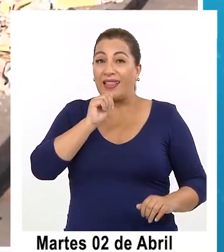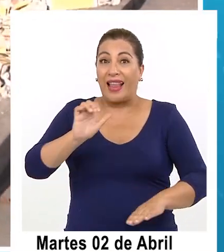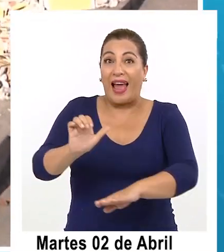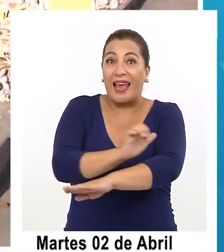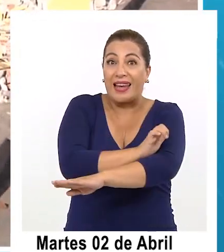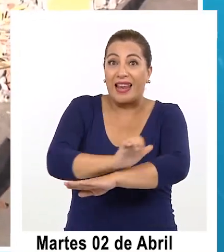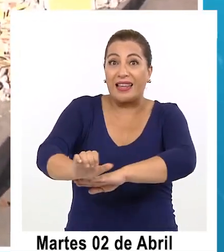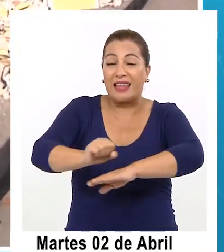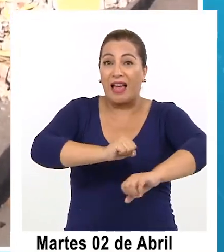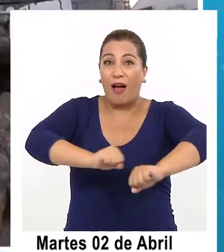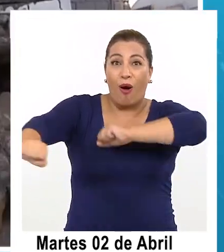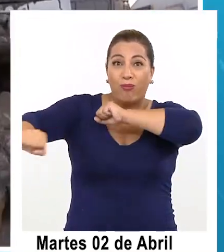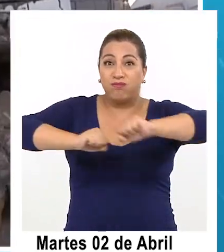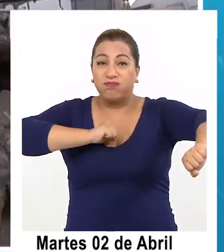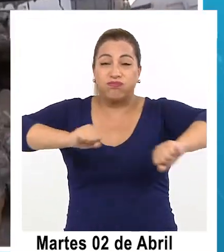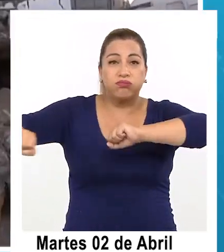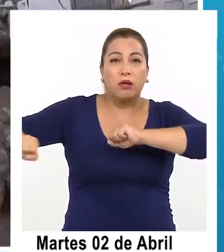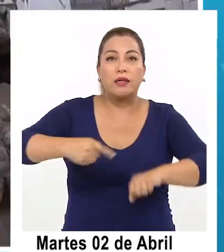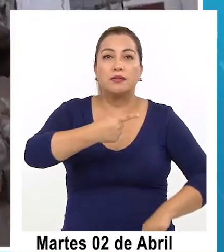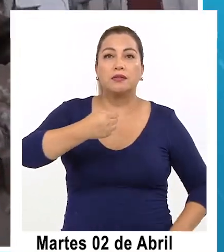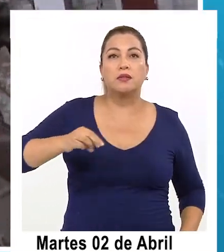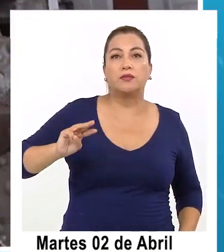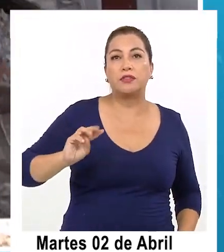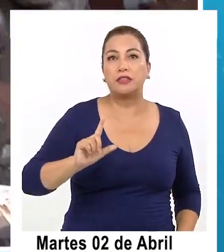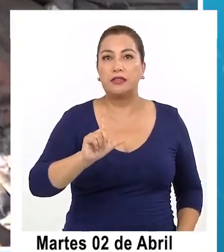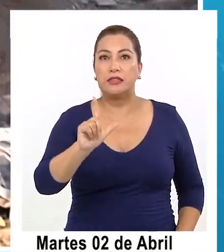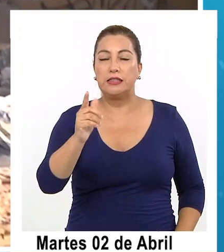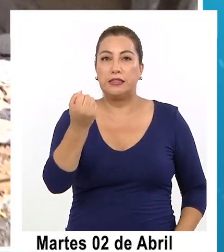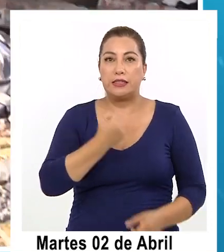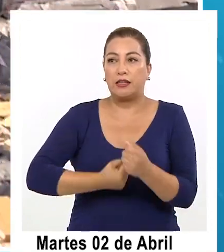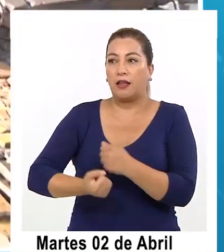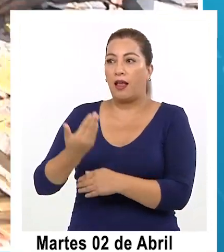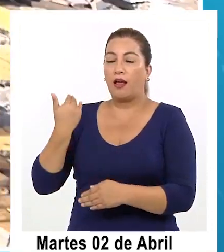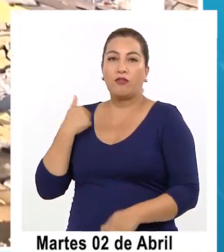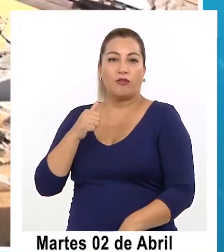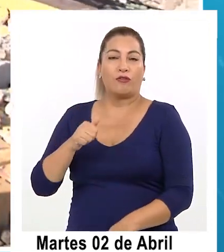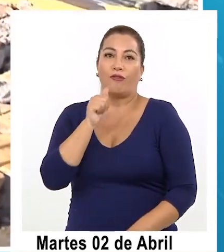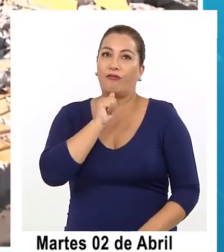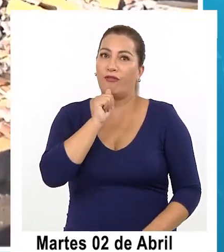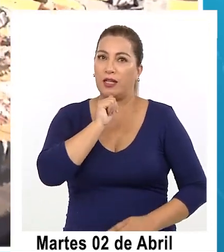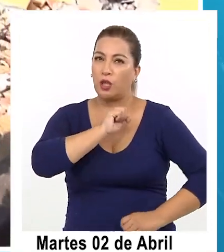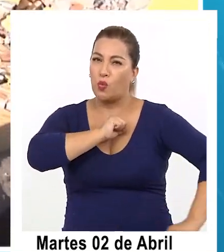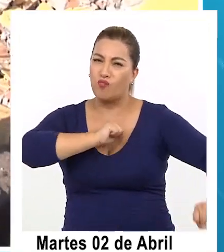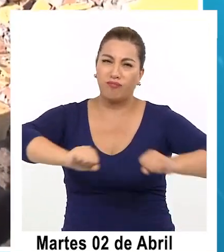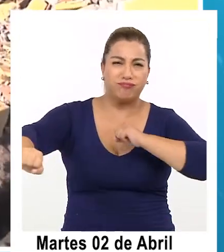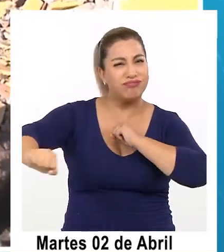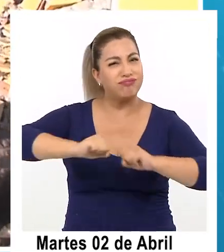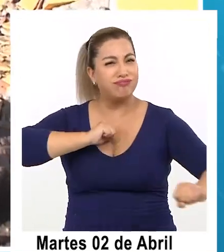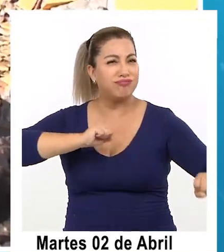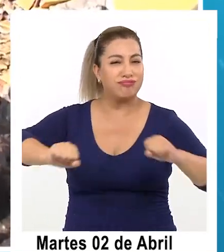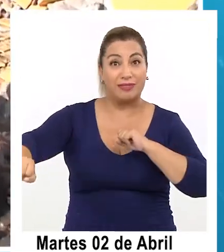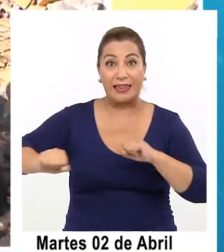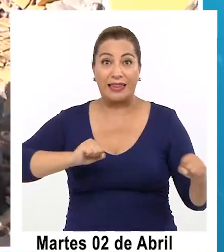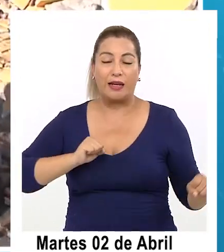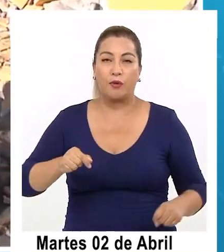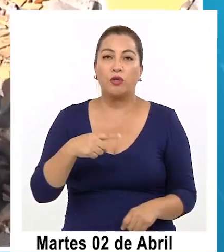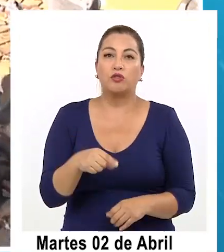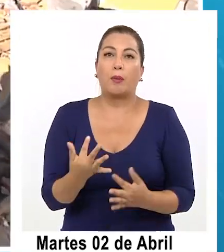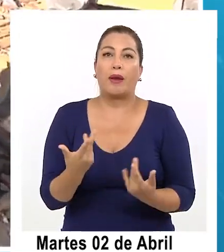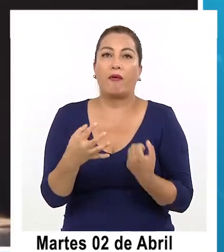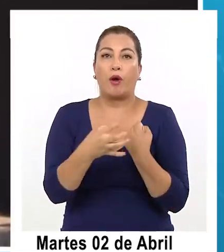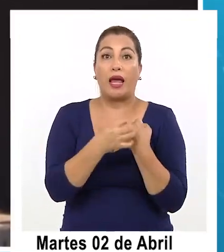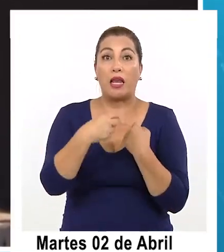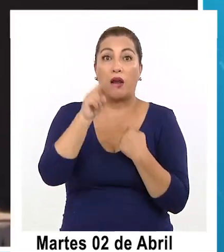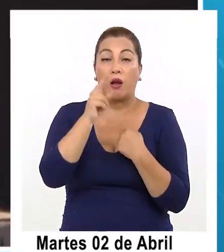se esperaba entonces hace hace ya ciento treinta y siete años que no ocurría un evento de ese tipo de magnitud que se esperaba en el